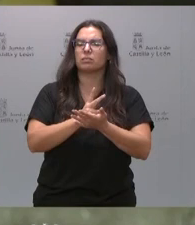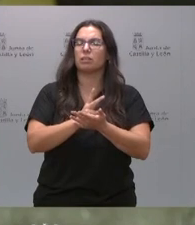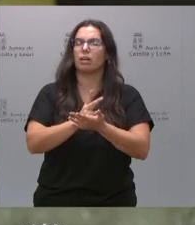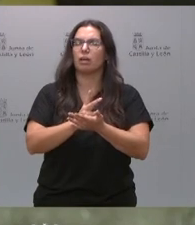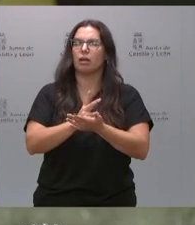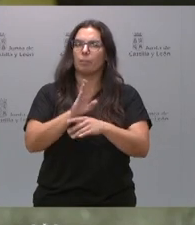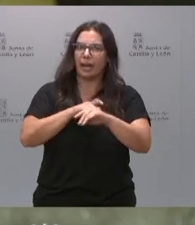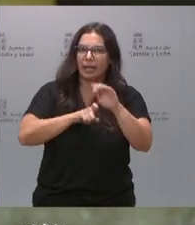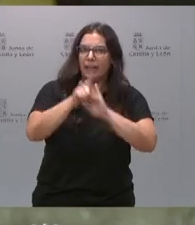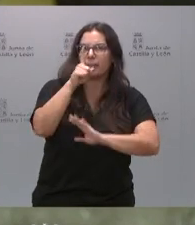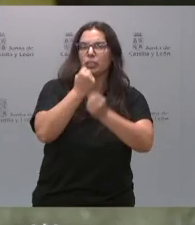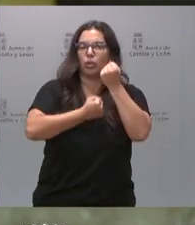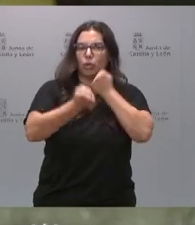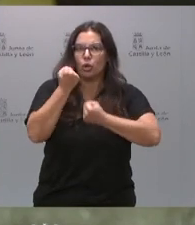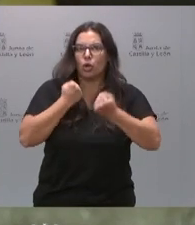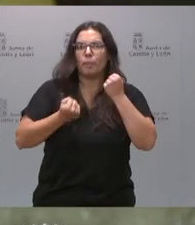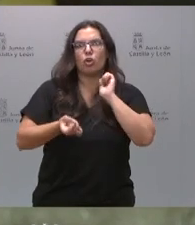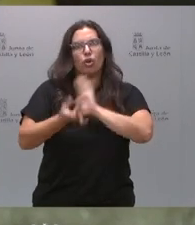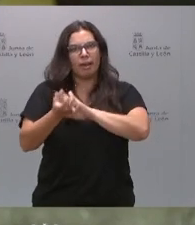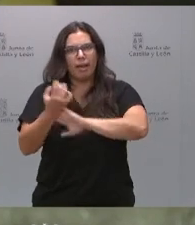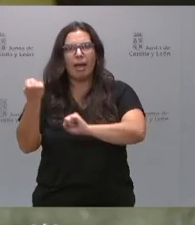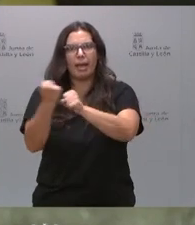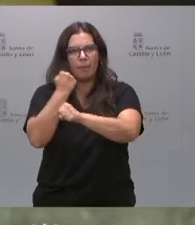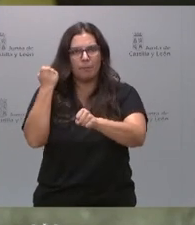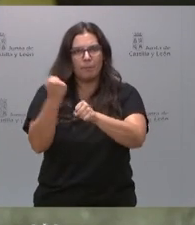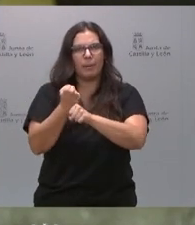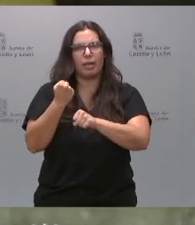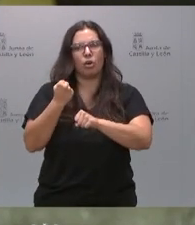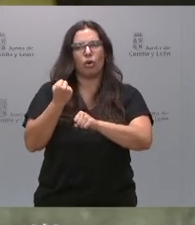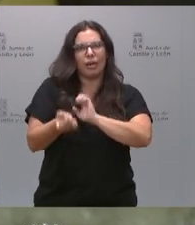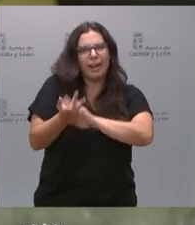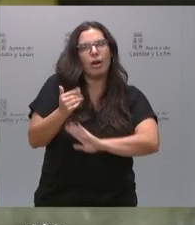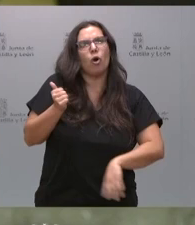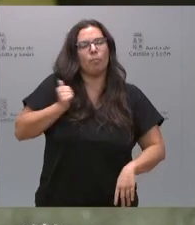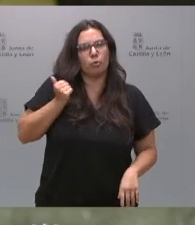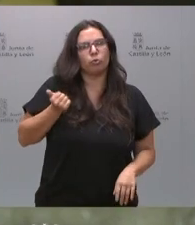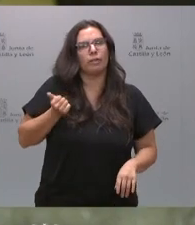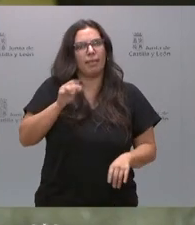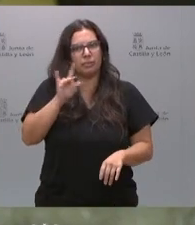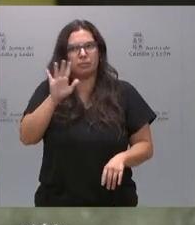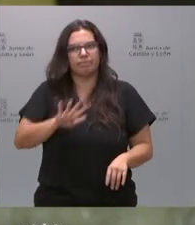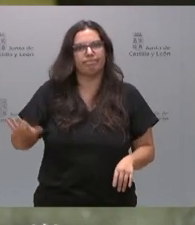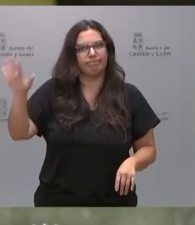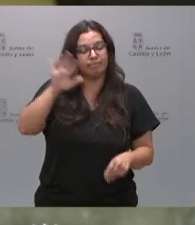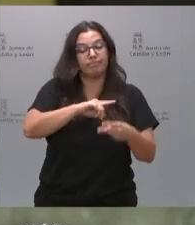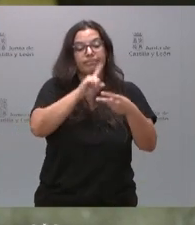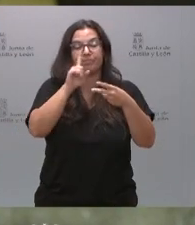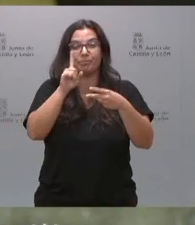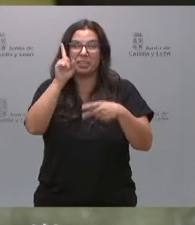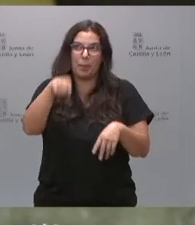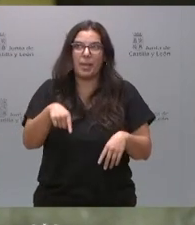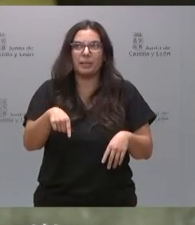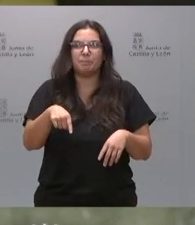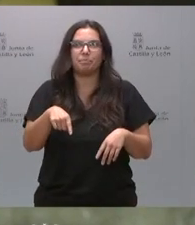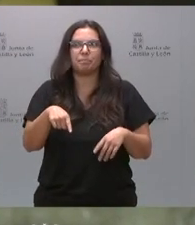crecimiento económico y la creación de empleo, la generación de oportunidades en todo el territorio. Y también tendría